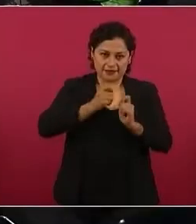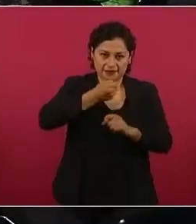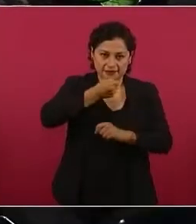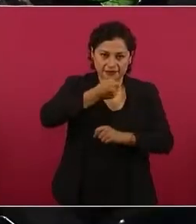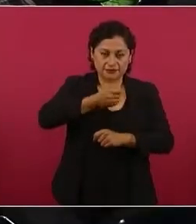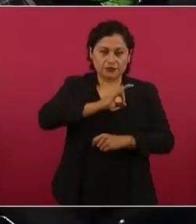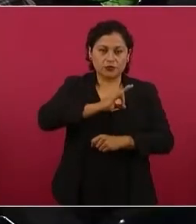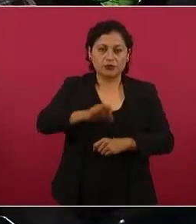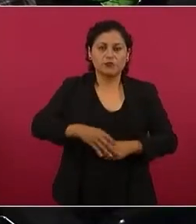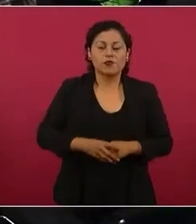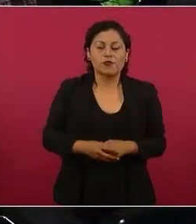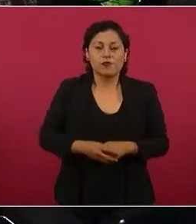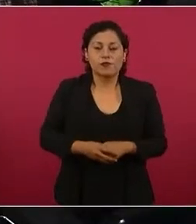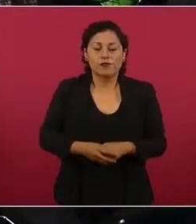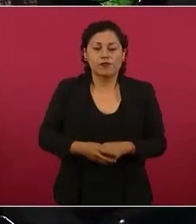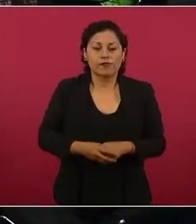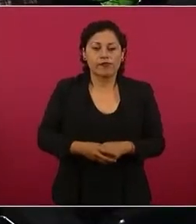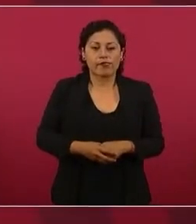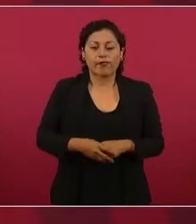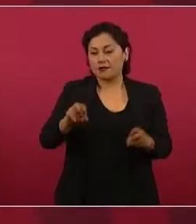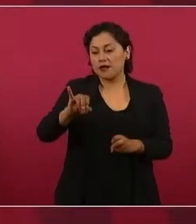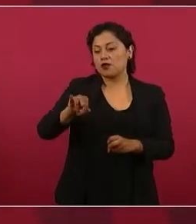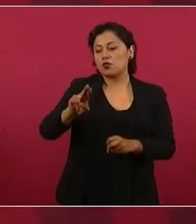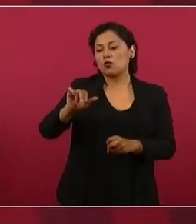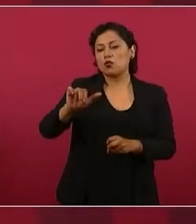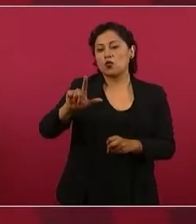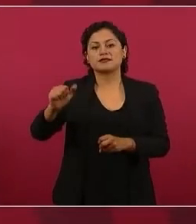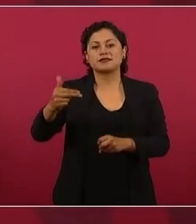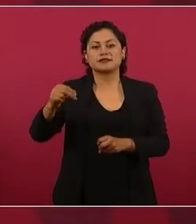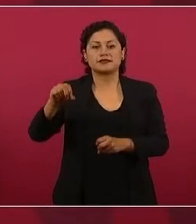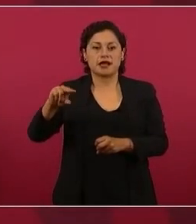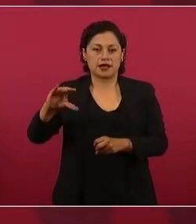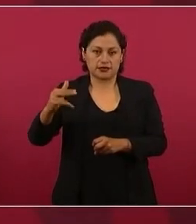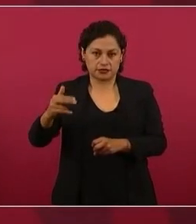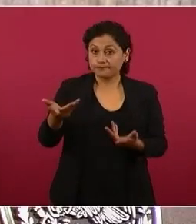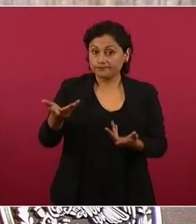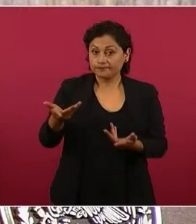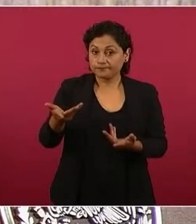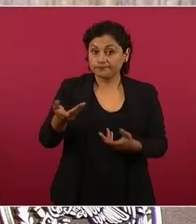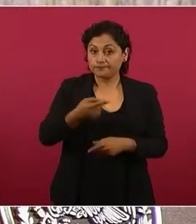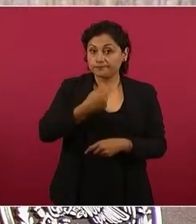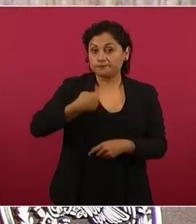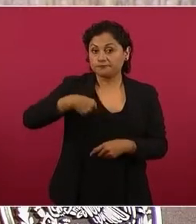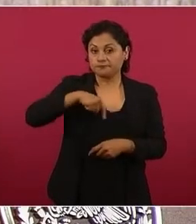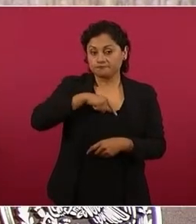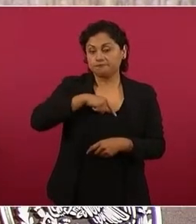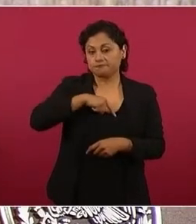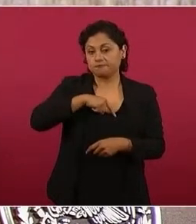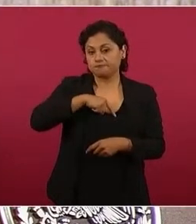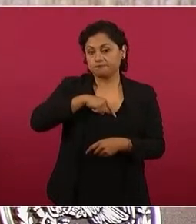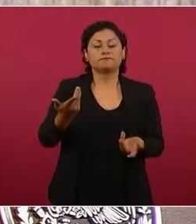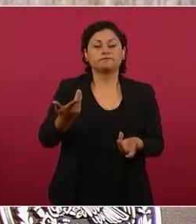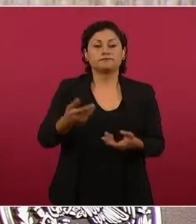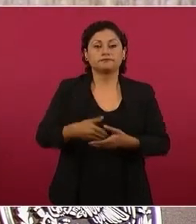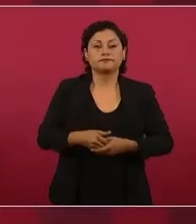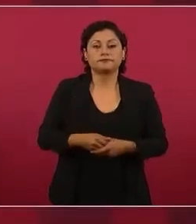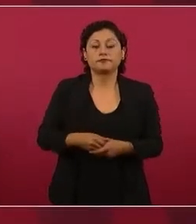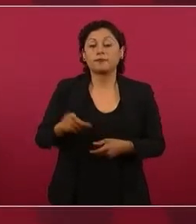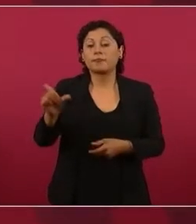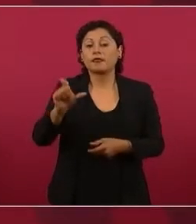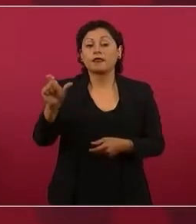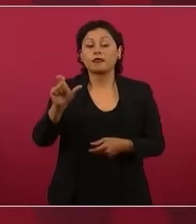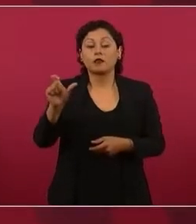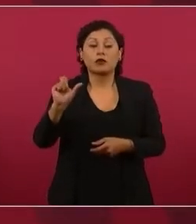En el caso de Julian Assange, nosotros en efecto, al finalizar el gobierno del